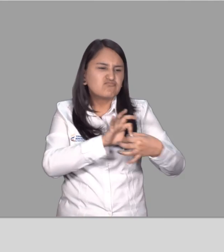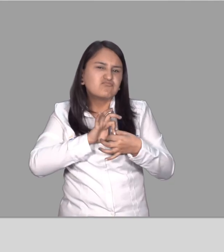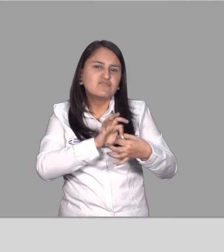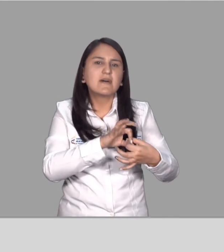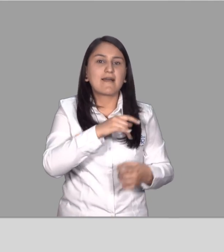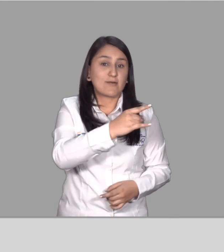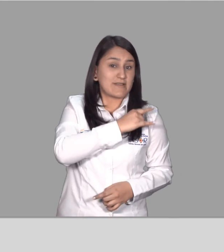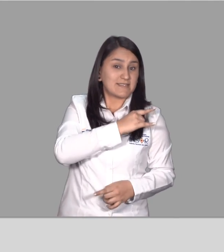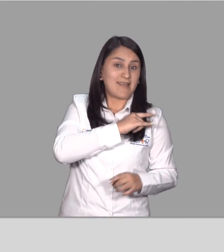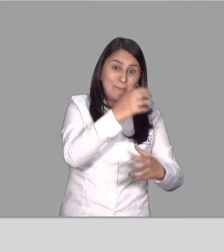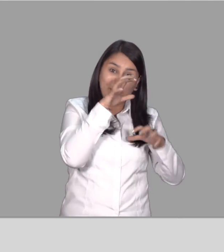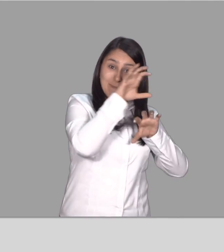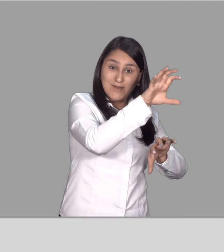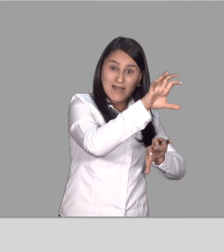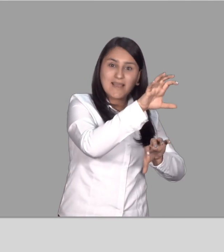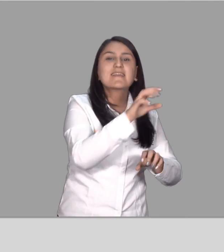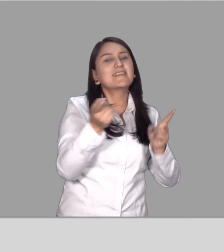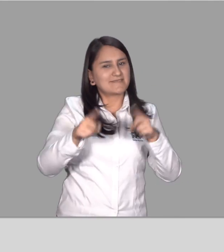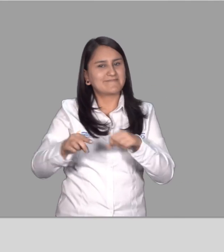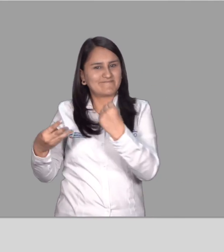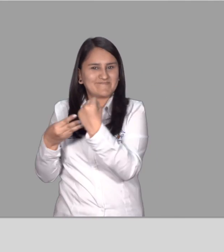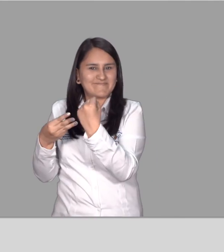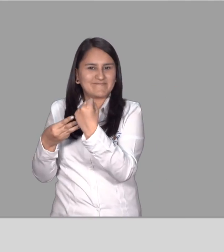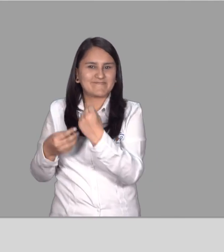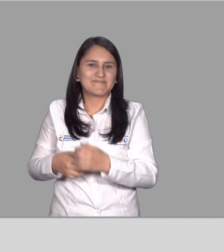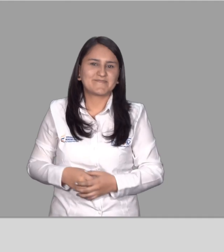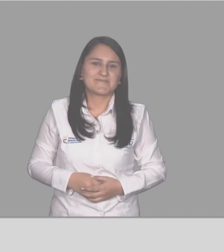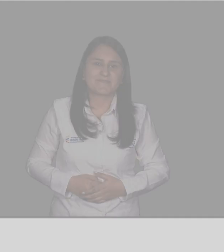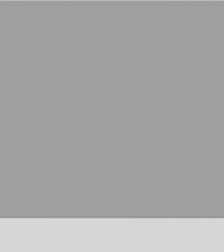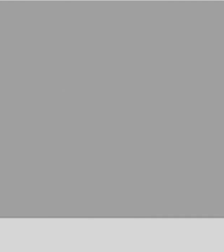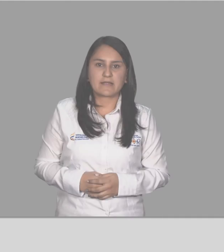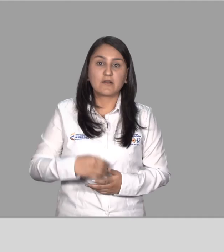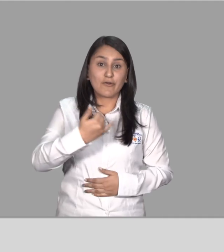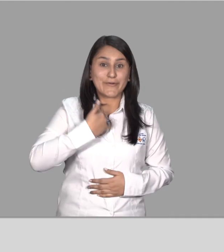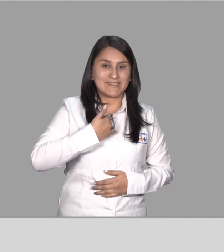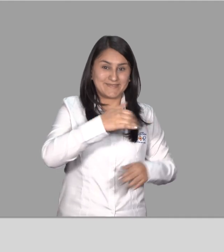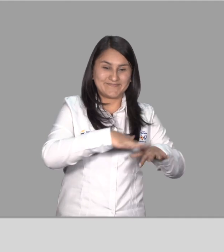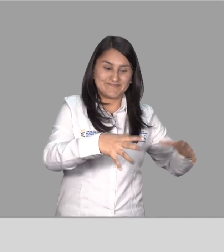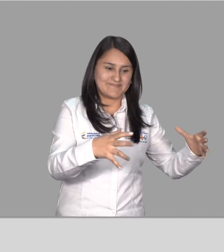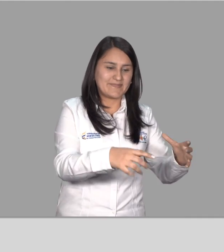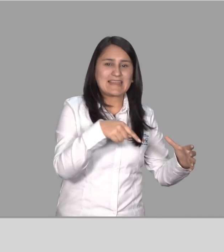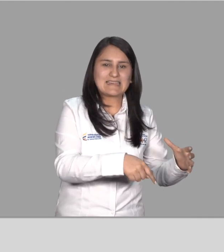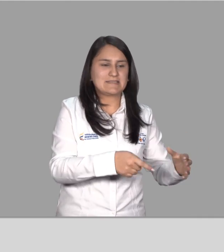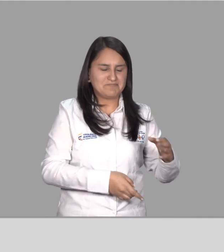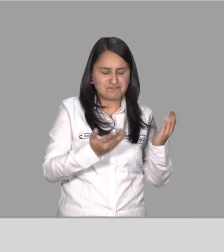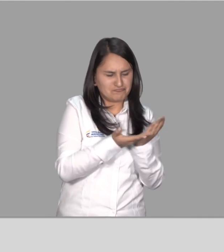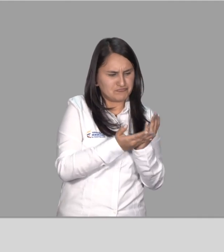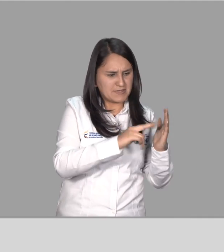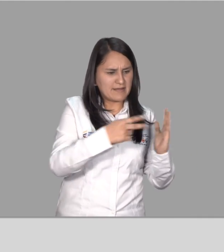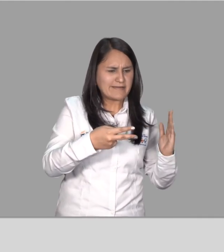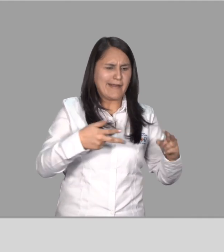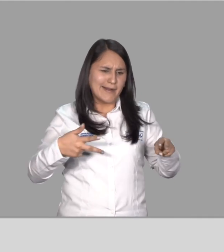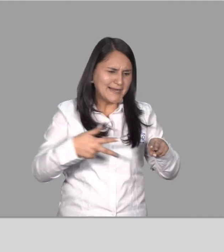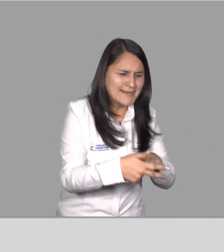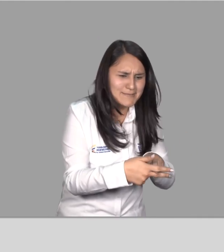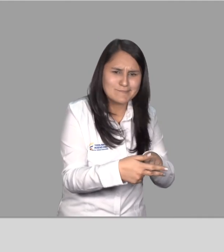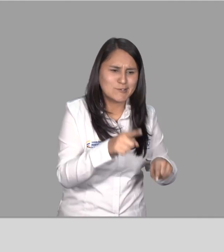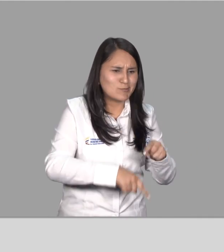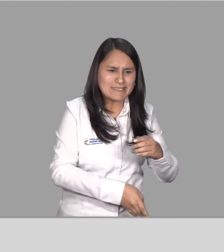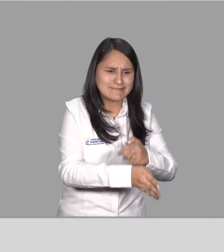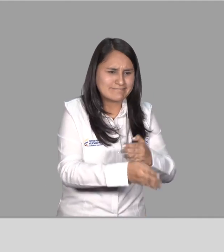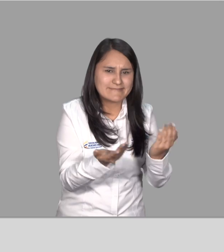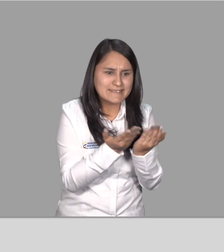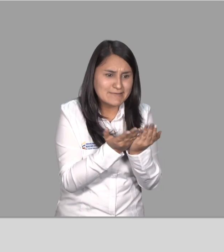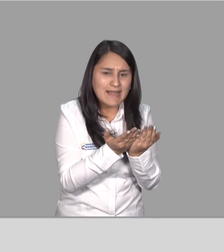Pamplona Y el Servicio Nacional de Aprendizaje Los jóvenes que presentan dificultades Para continuar en la